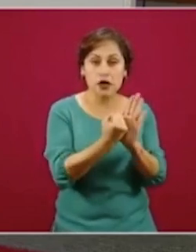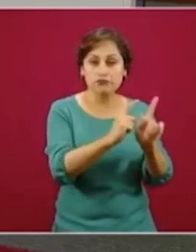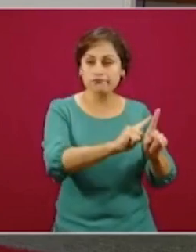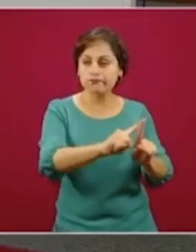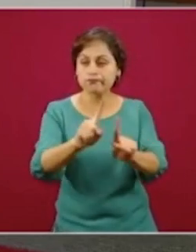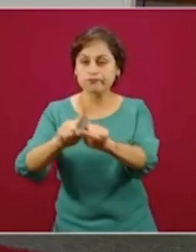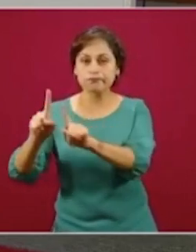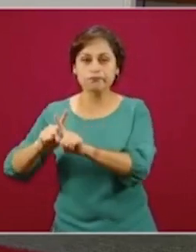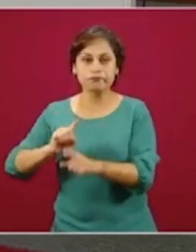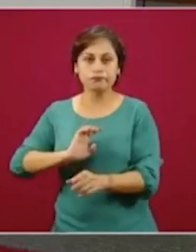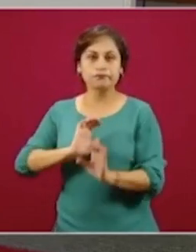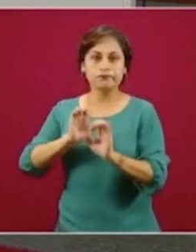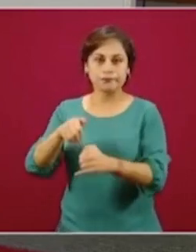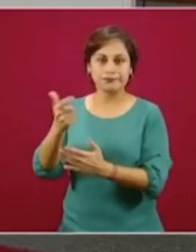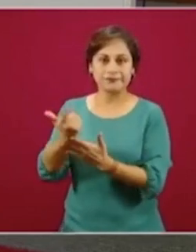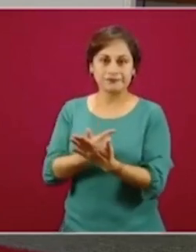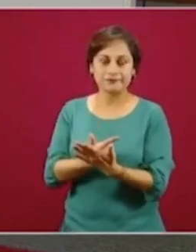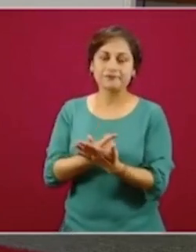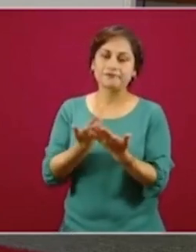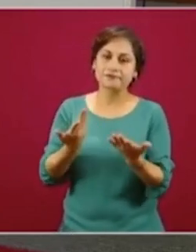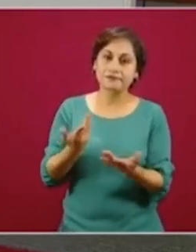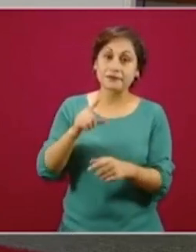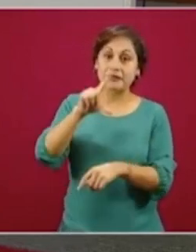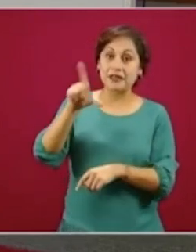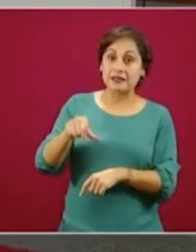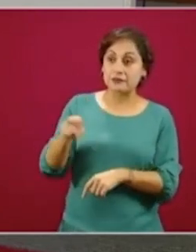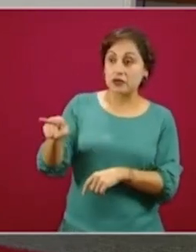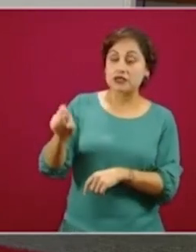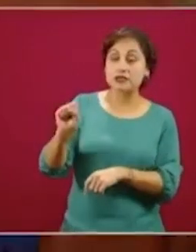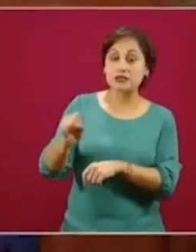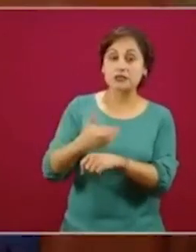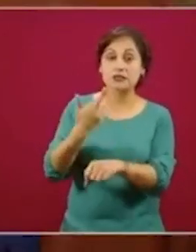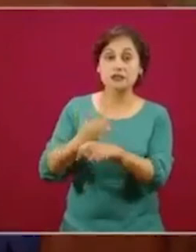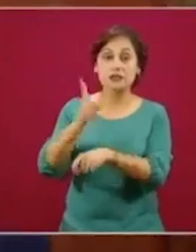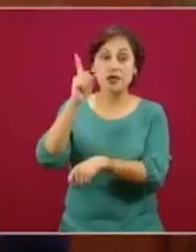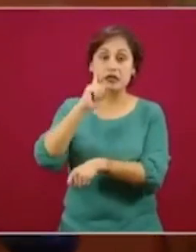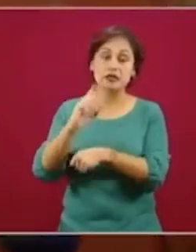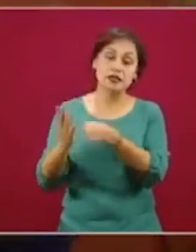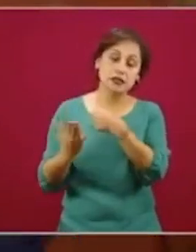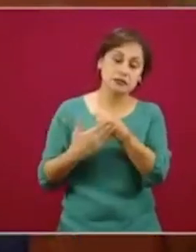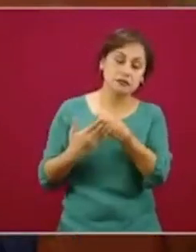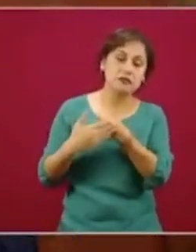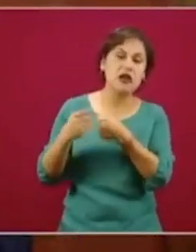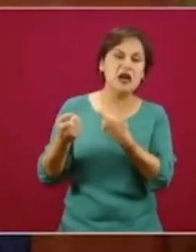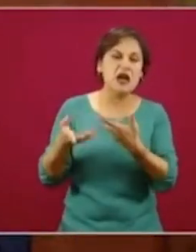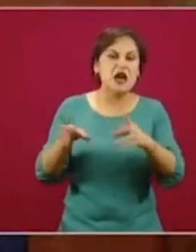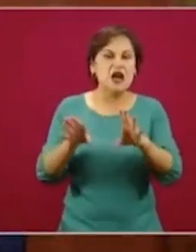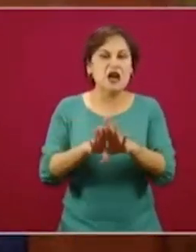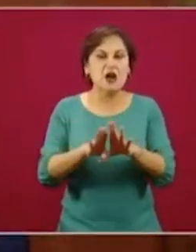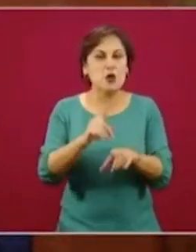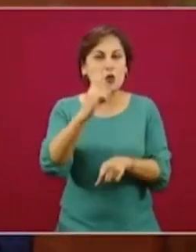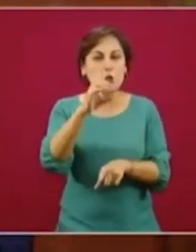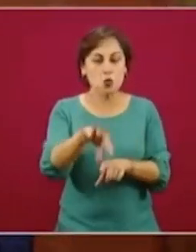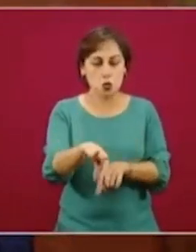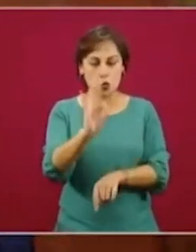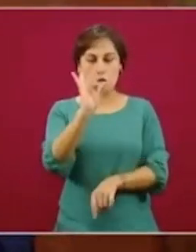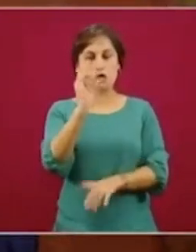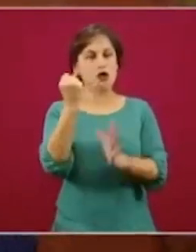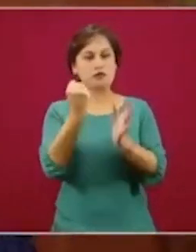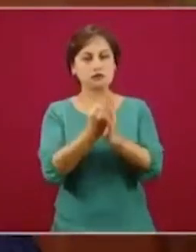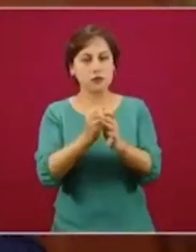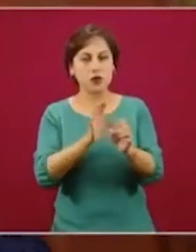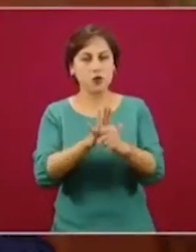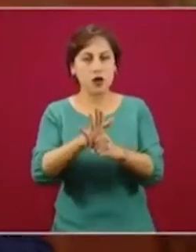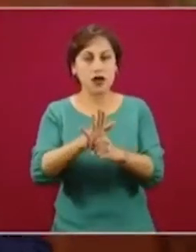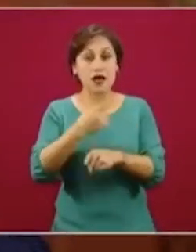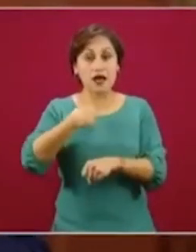la secretaria nos hace el favor de solicitar una marca con un diseño en particular, con un logotipo. Nosotros tenemos que buscar